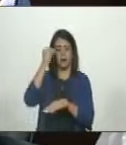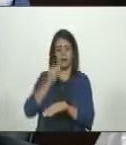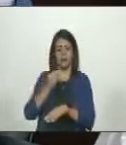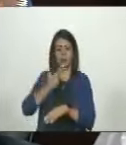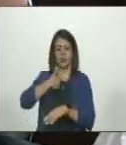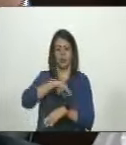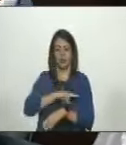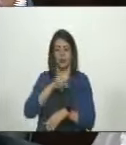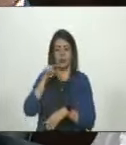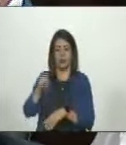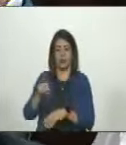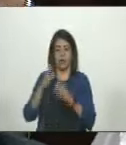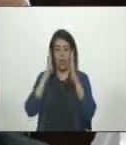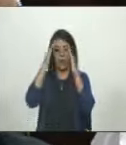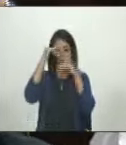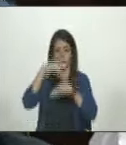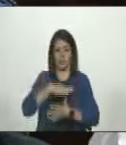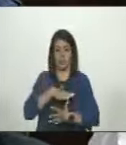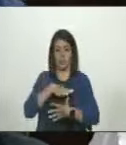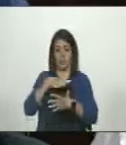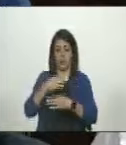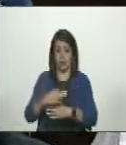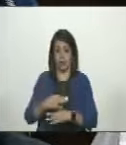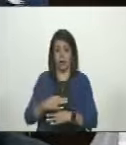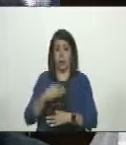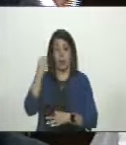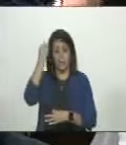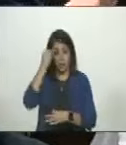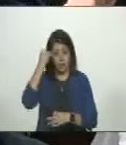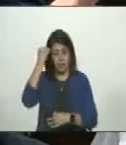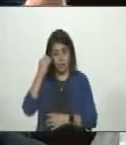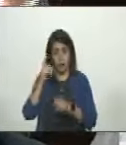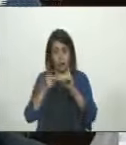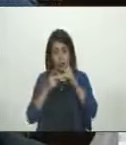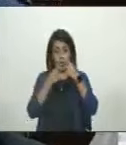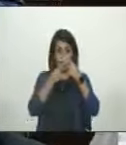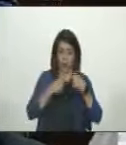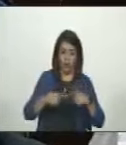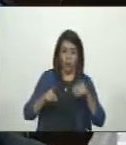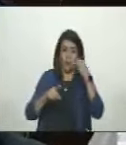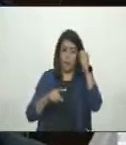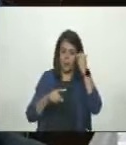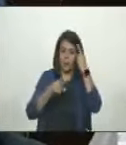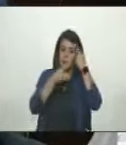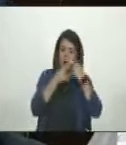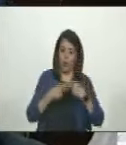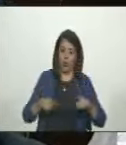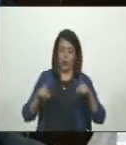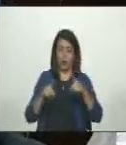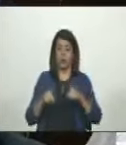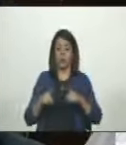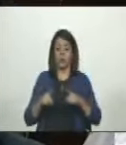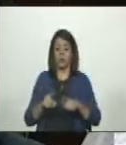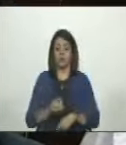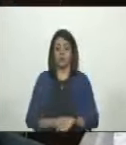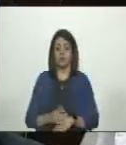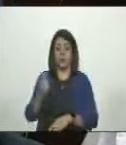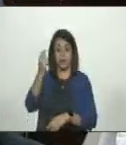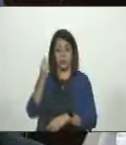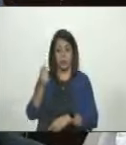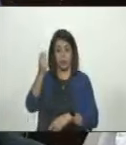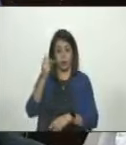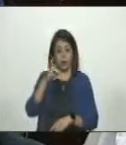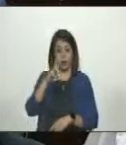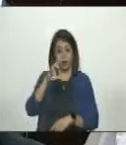nosotros le estamos atendiendo sus intereses. Los que pensamos de una manera y los que pensamos de otra. La posición del diputado